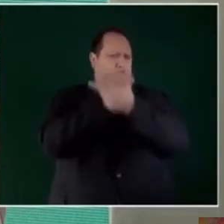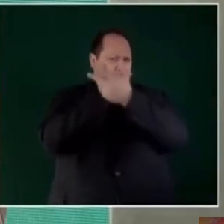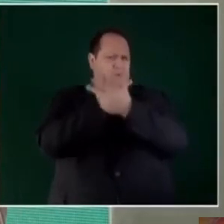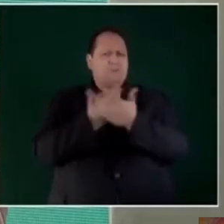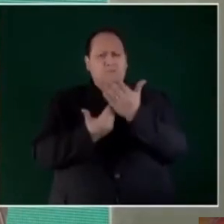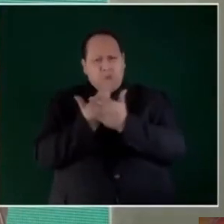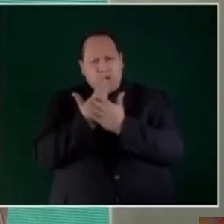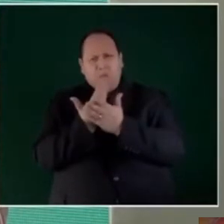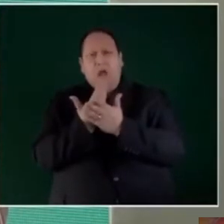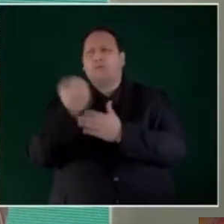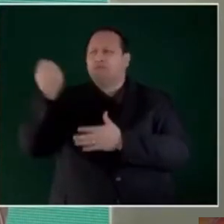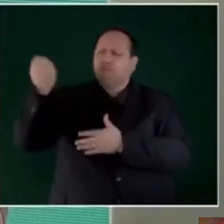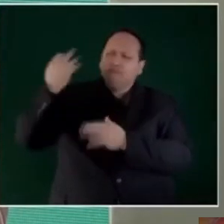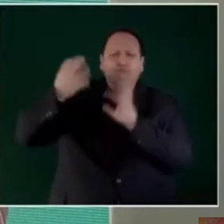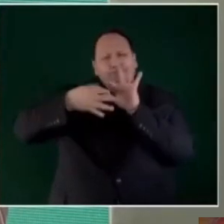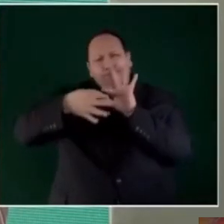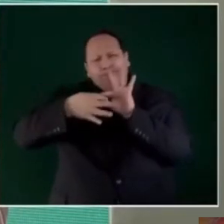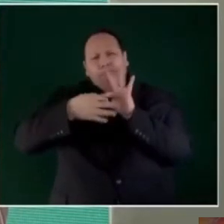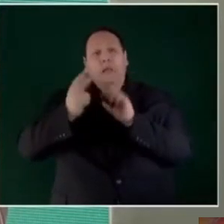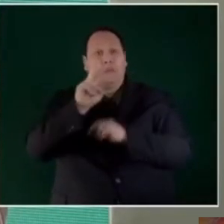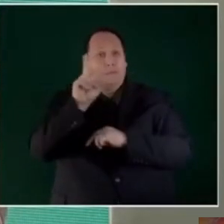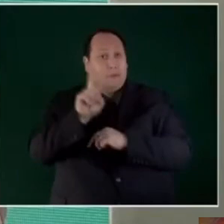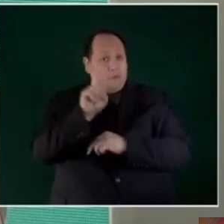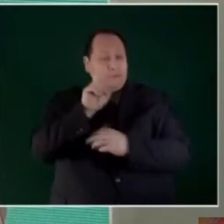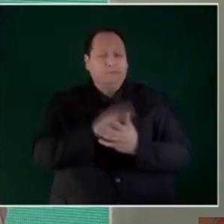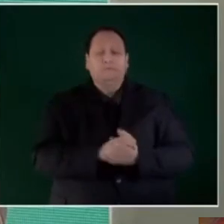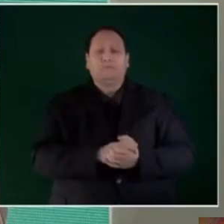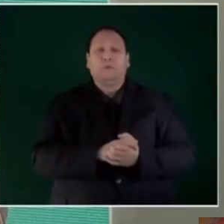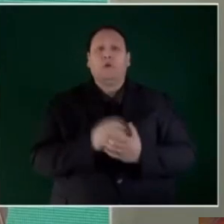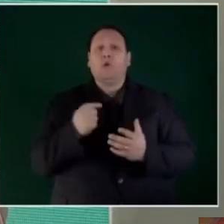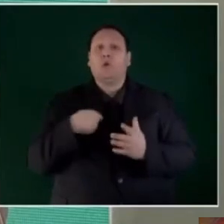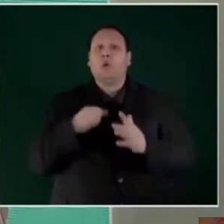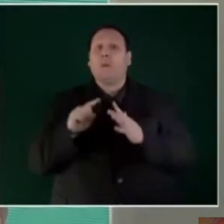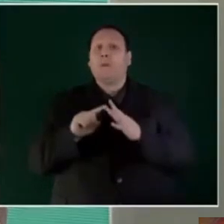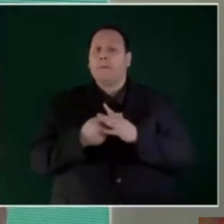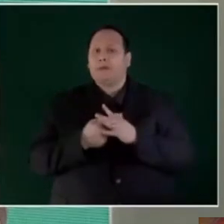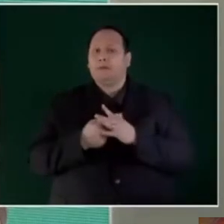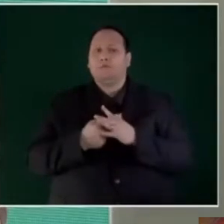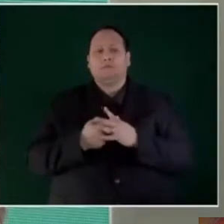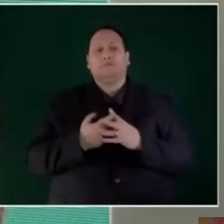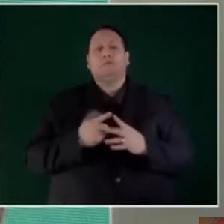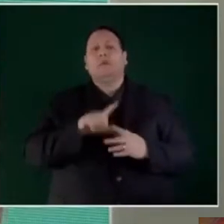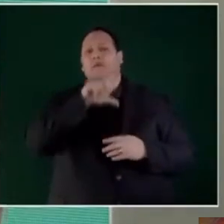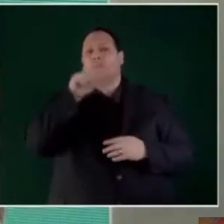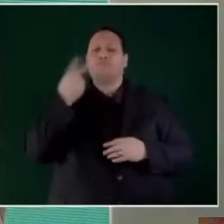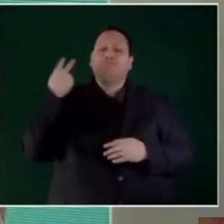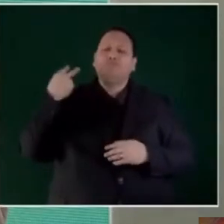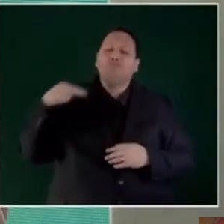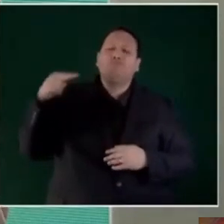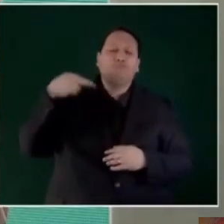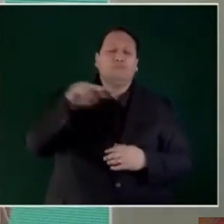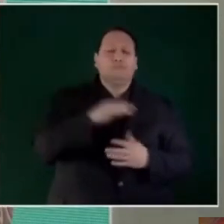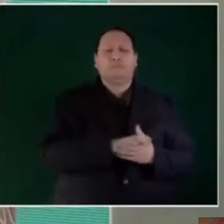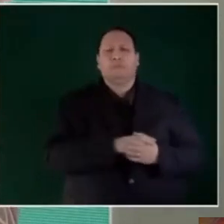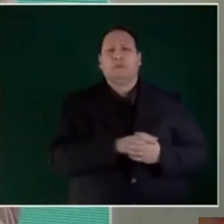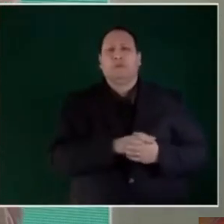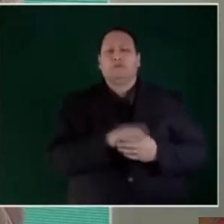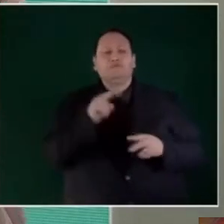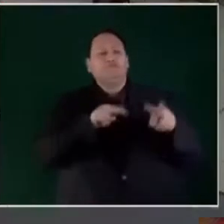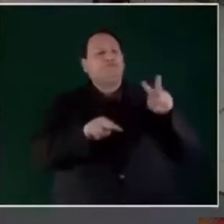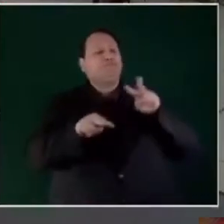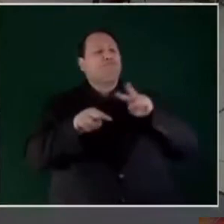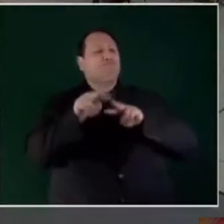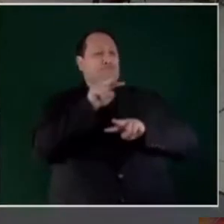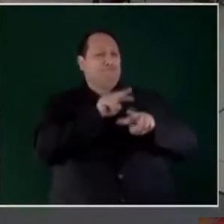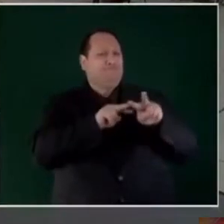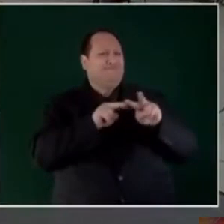hay conferencia y yo inicio una gira de supervisión